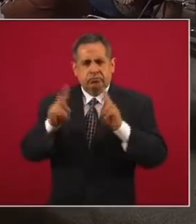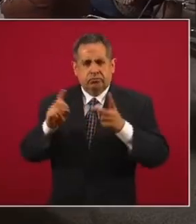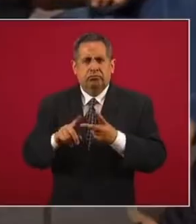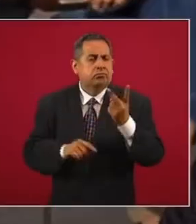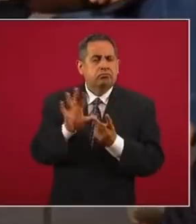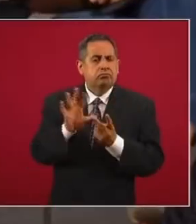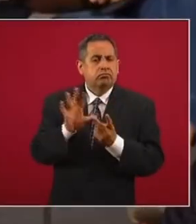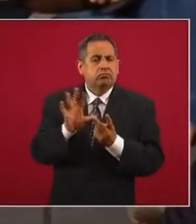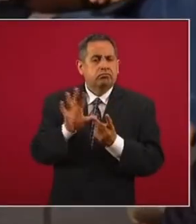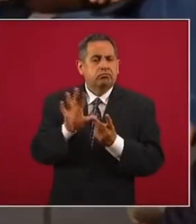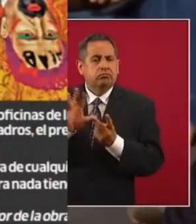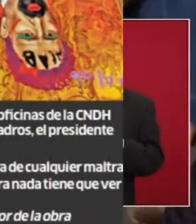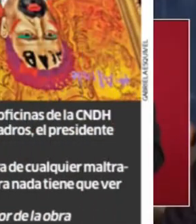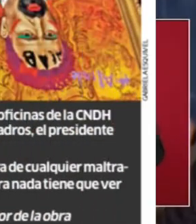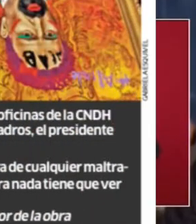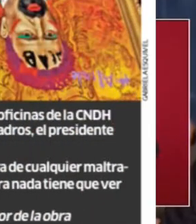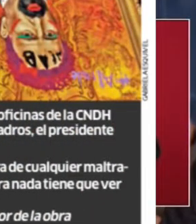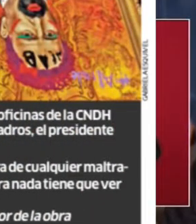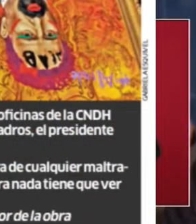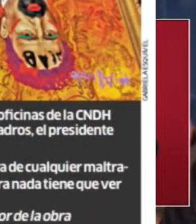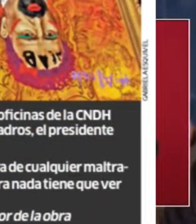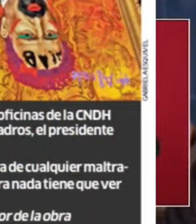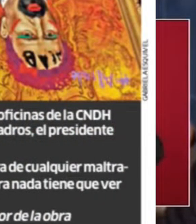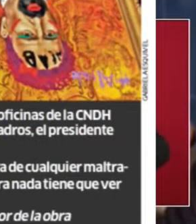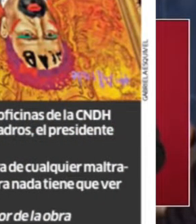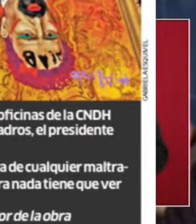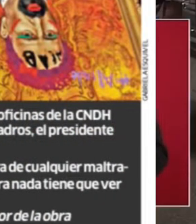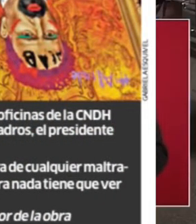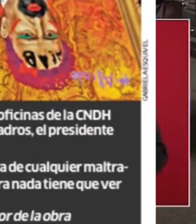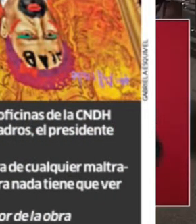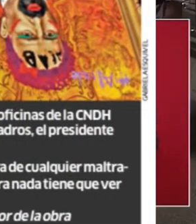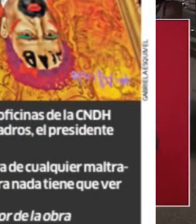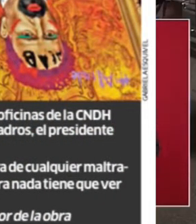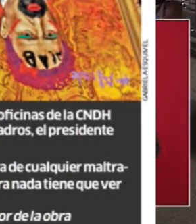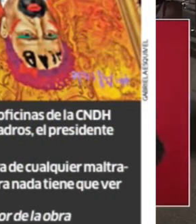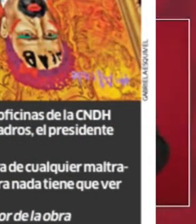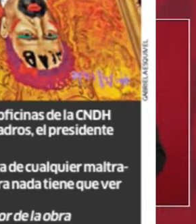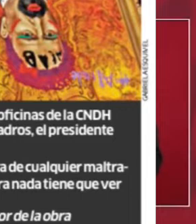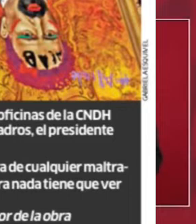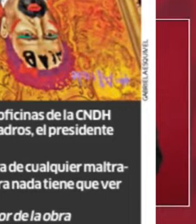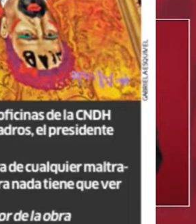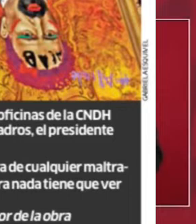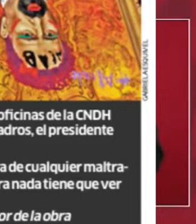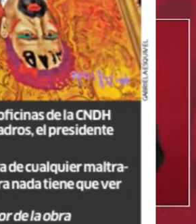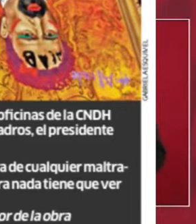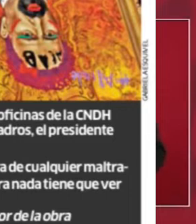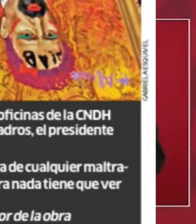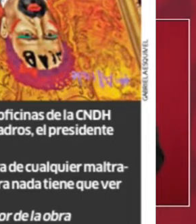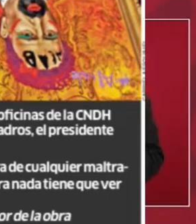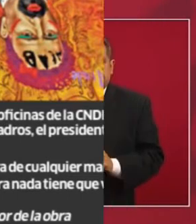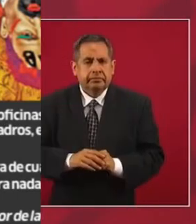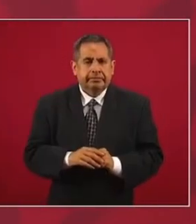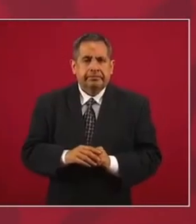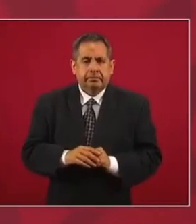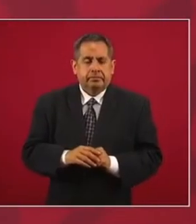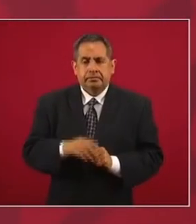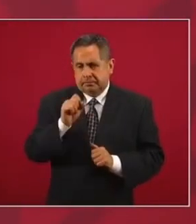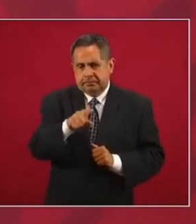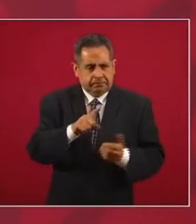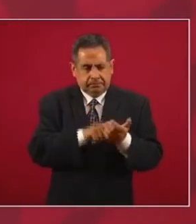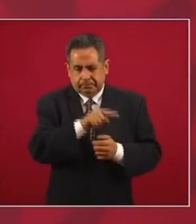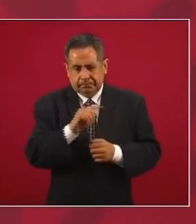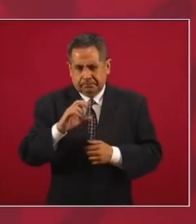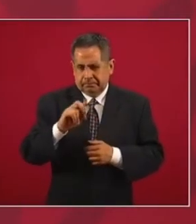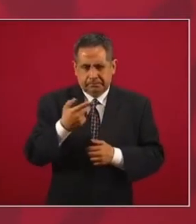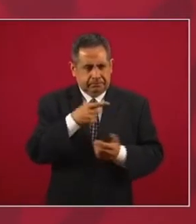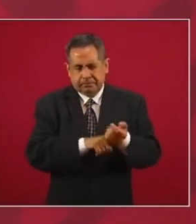Si la CGOFA ha planteado alternativas para resolver el problema de la CNDH. Pues es lo mismo, este asunto